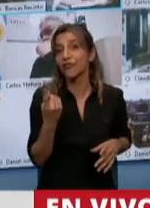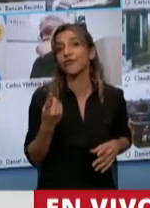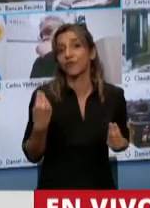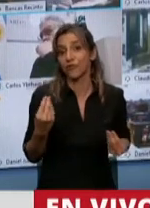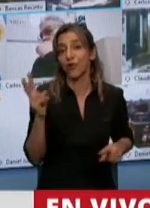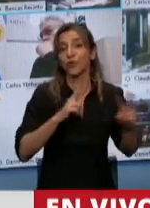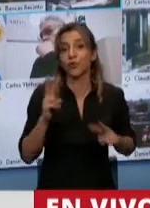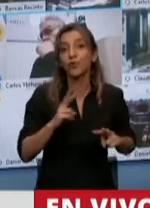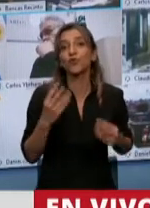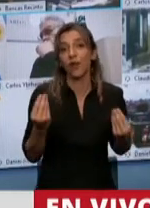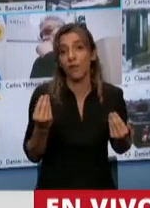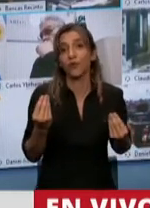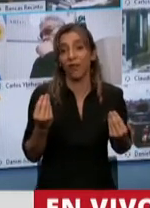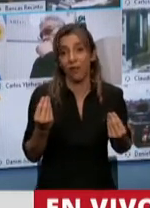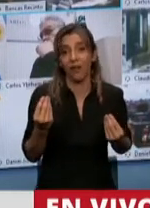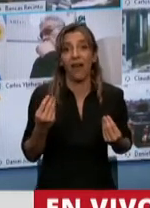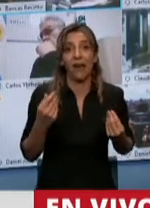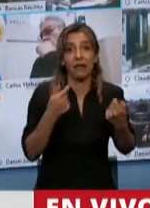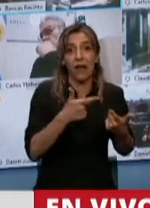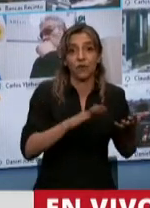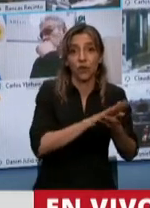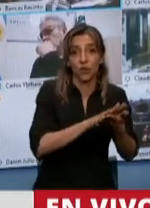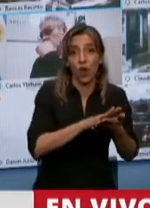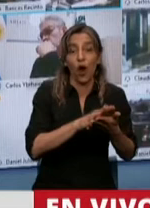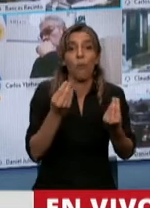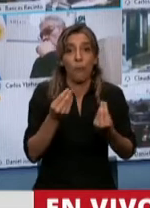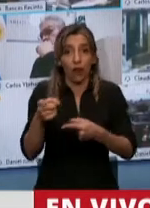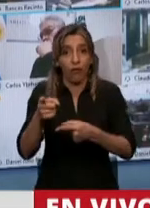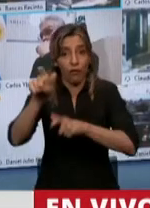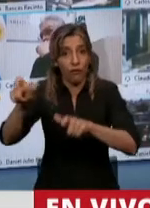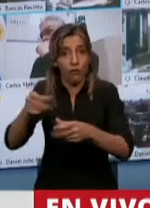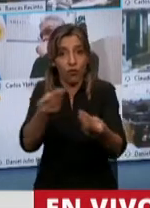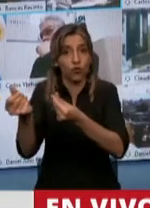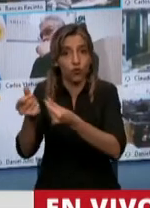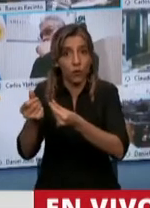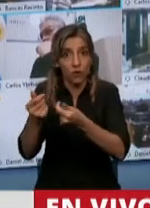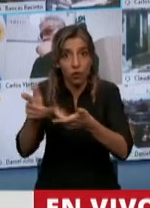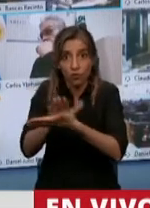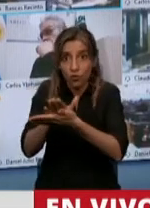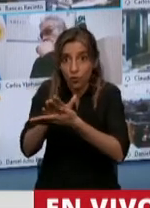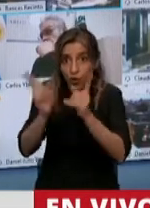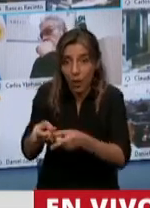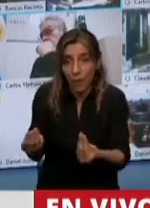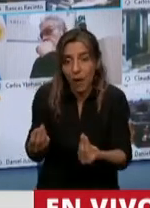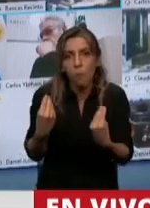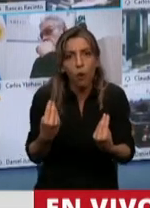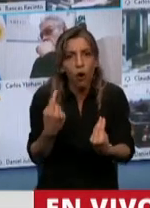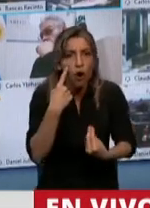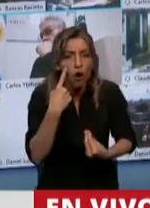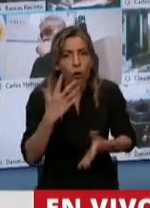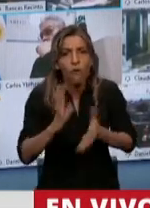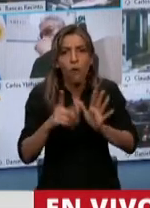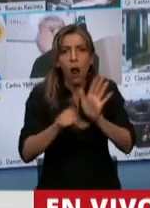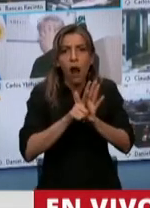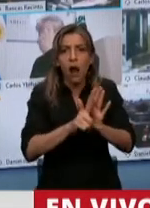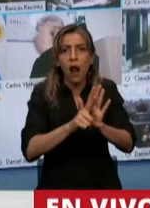para los trabajadores y para los consumidores. Porque si no en este caso, de manera legal, estamos sacando del medio